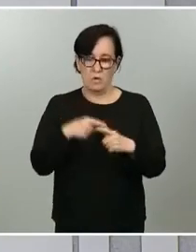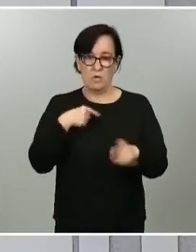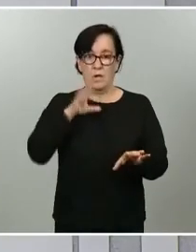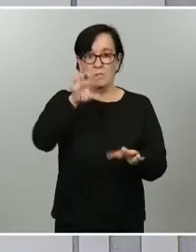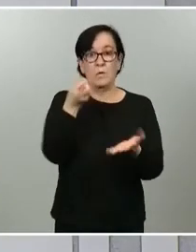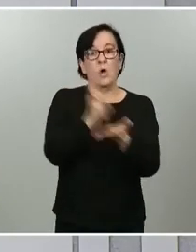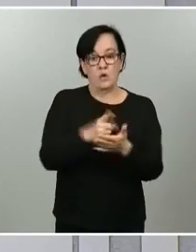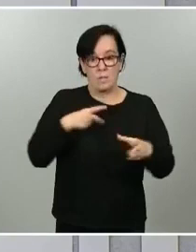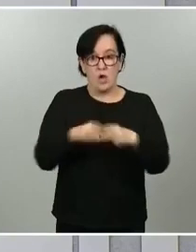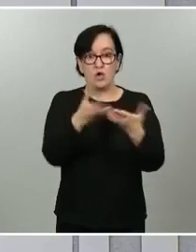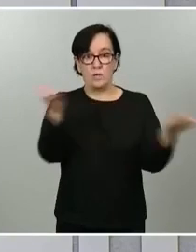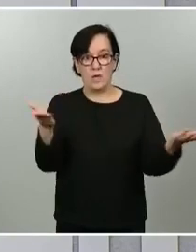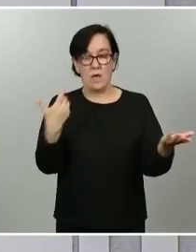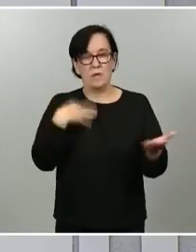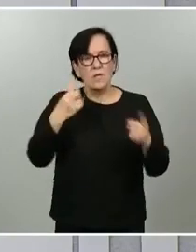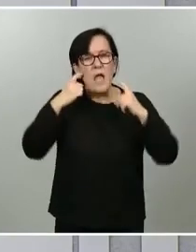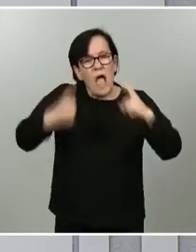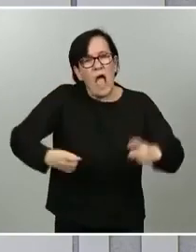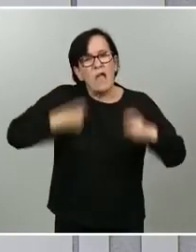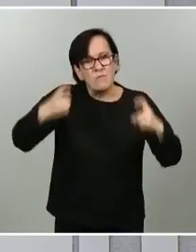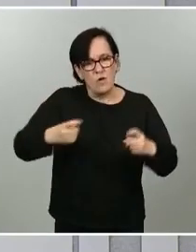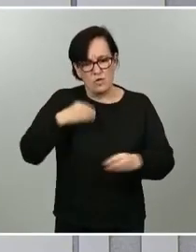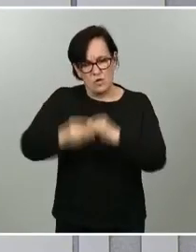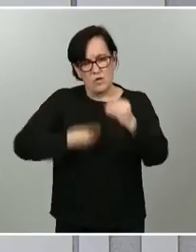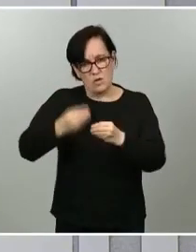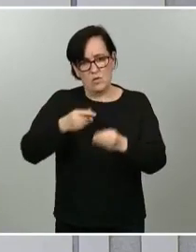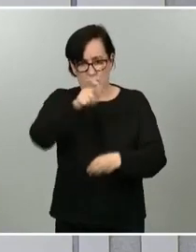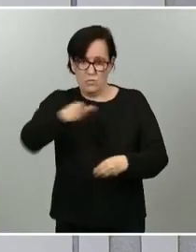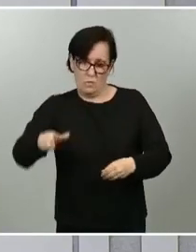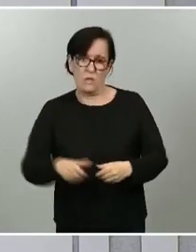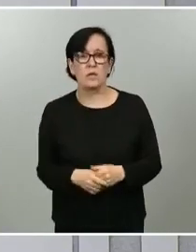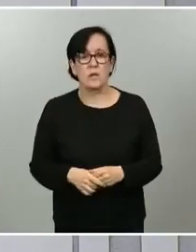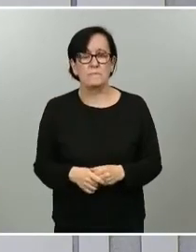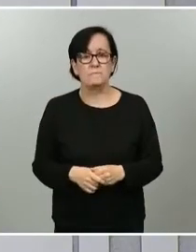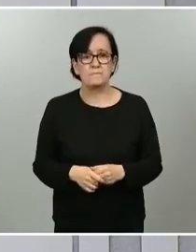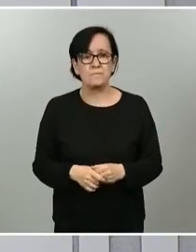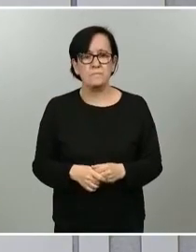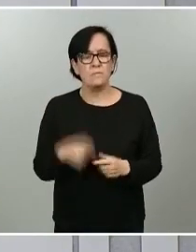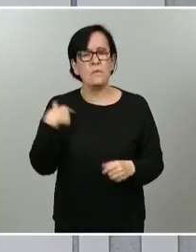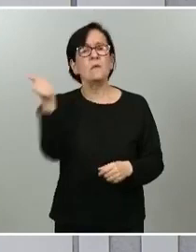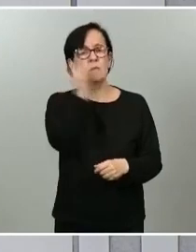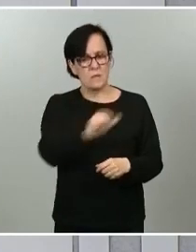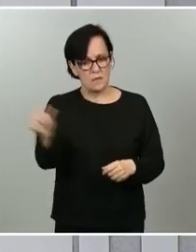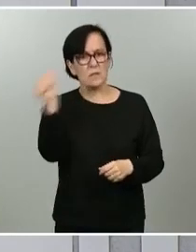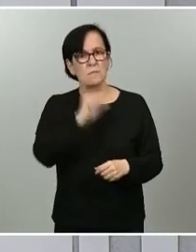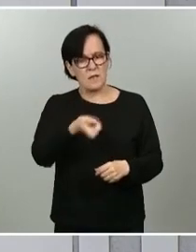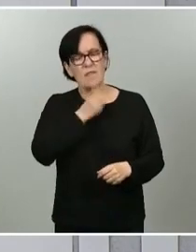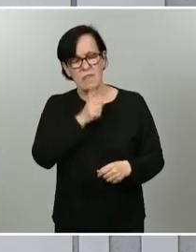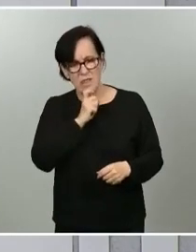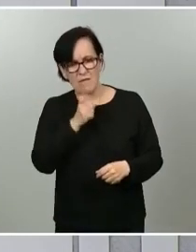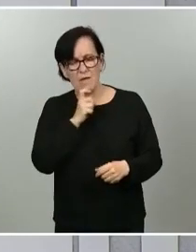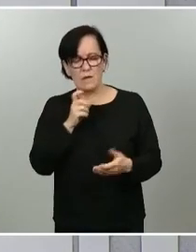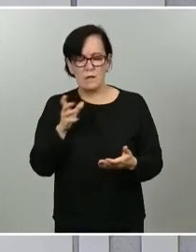sociedad, después del esfuerzo ingente que han realizado los ciudadanos. Han sido semanas complicadas, muy difíciles para todos,